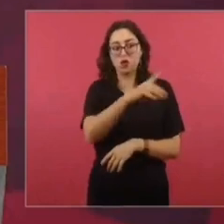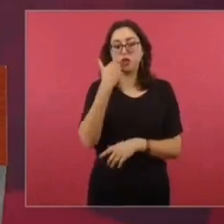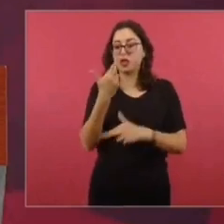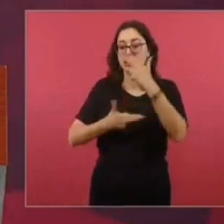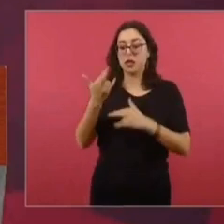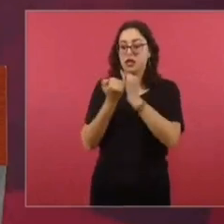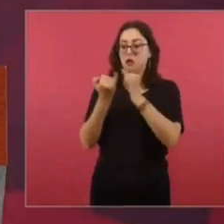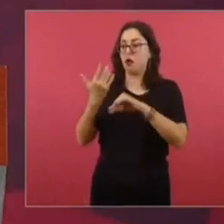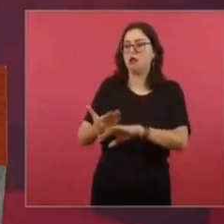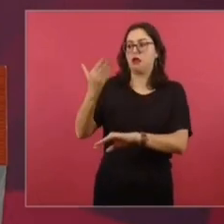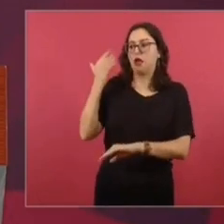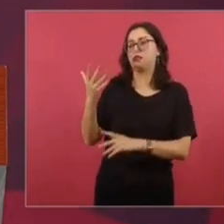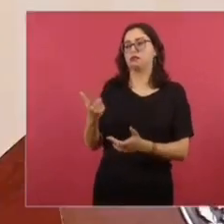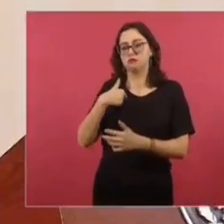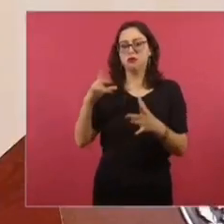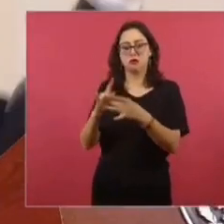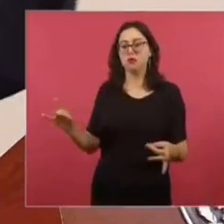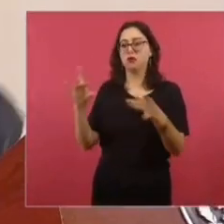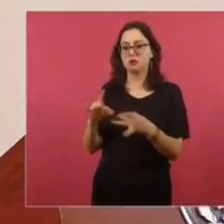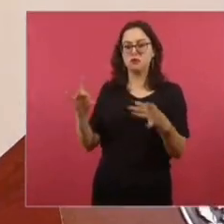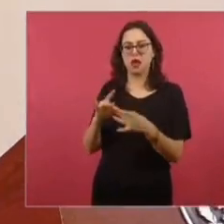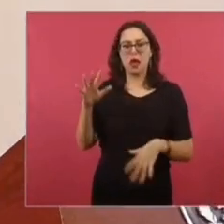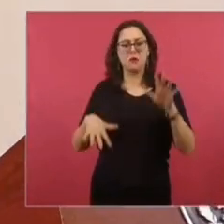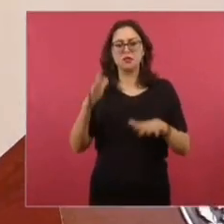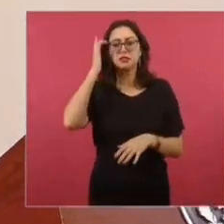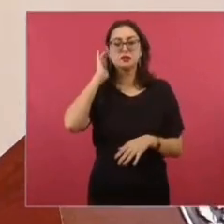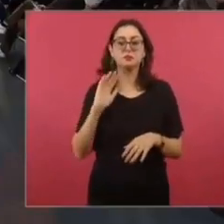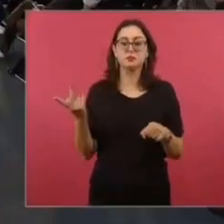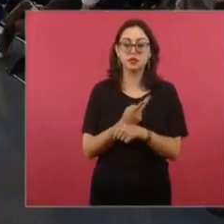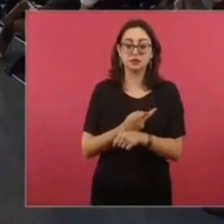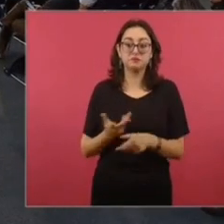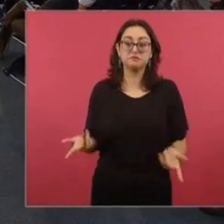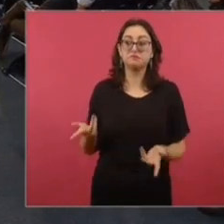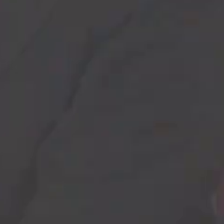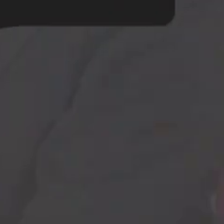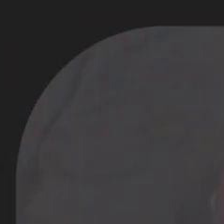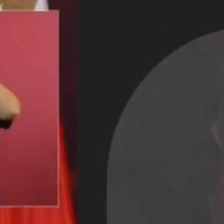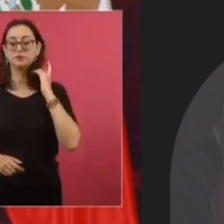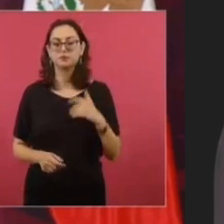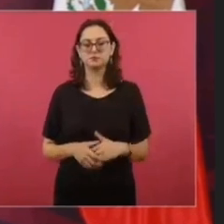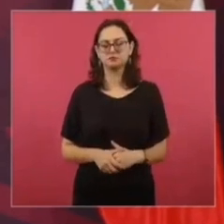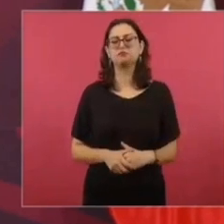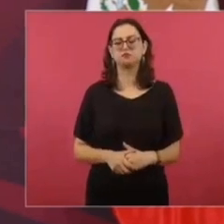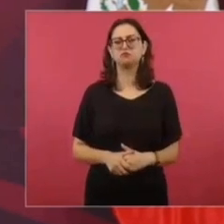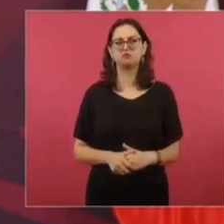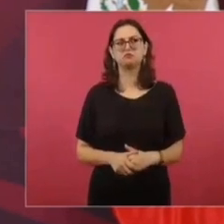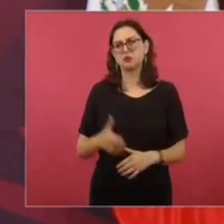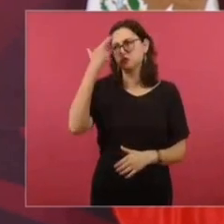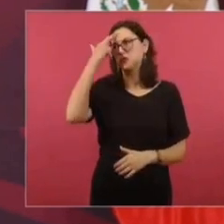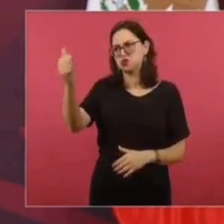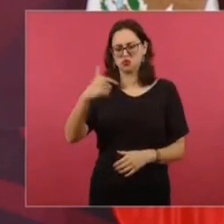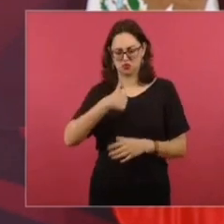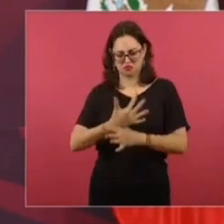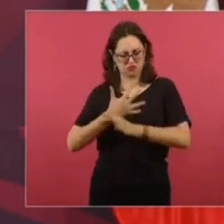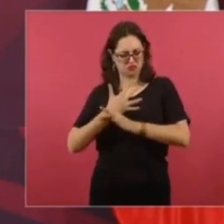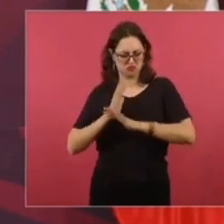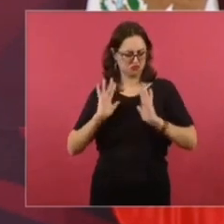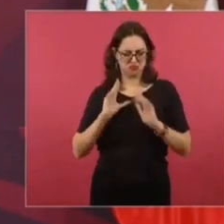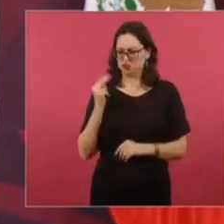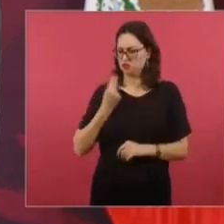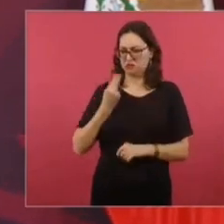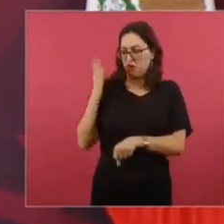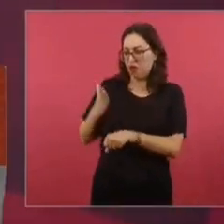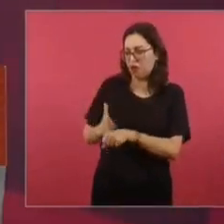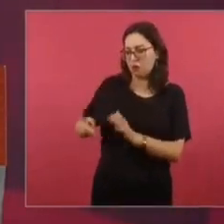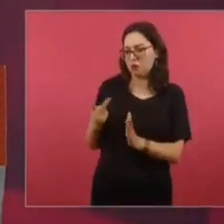por sus fueros, los corruptos, pues me castigan. Entonces, ¿para qué exponernos?